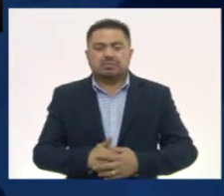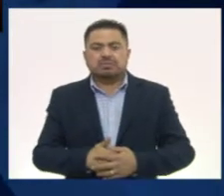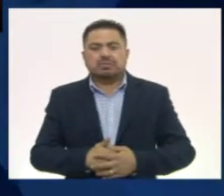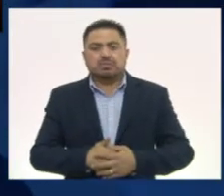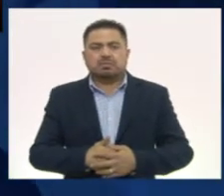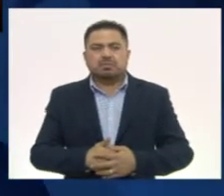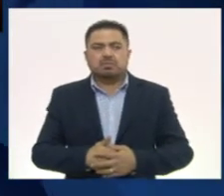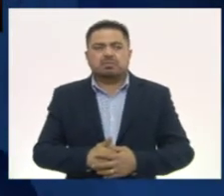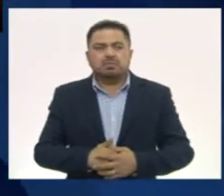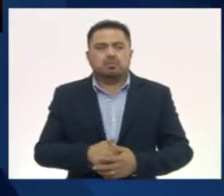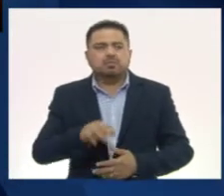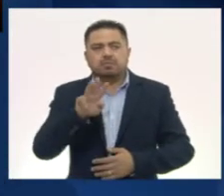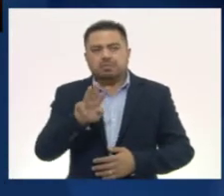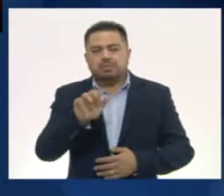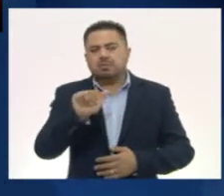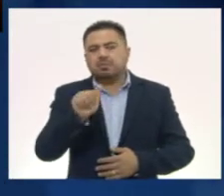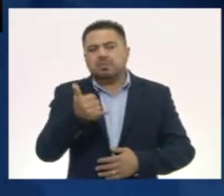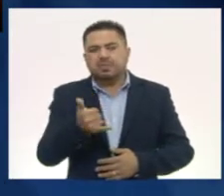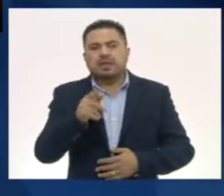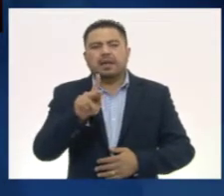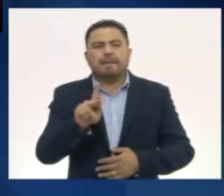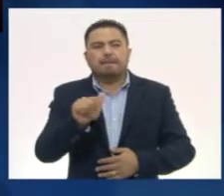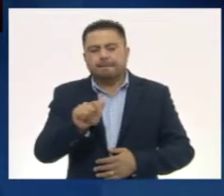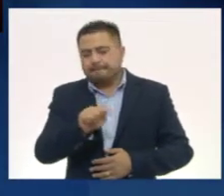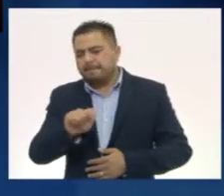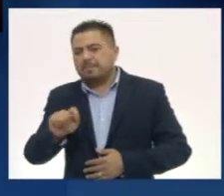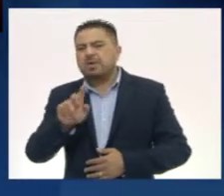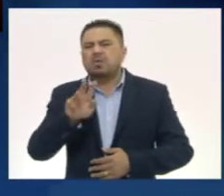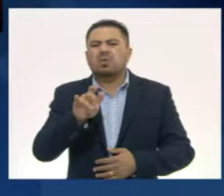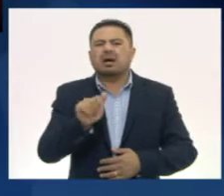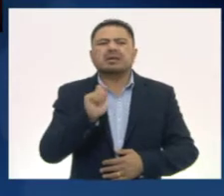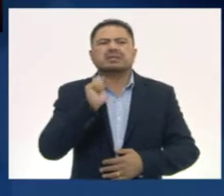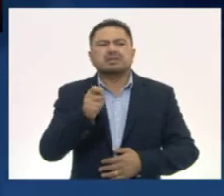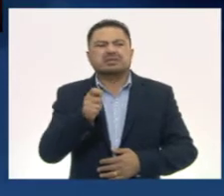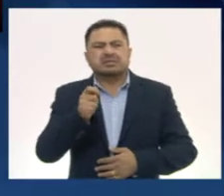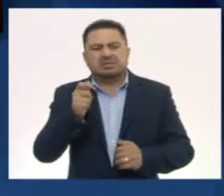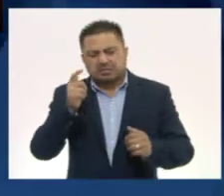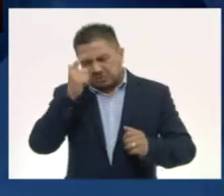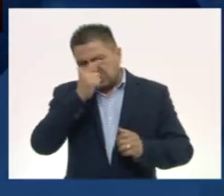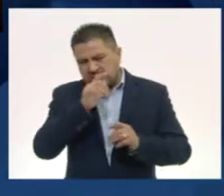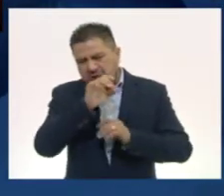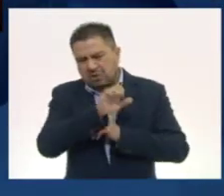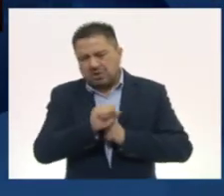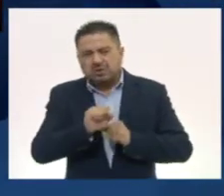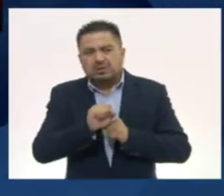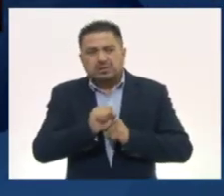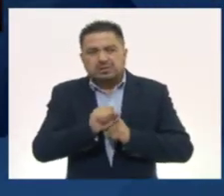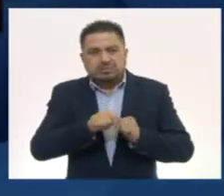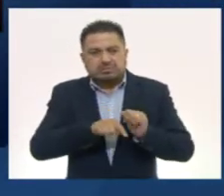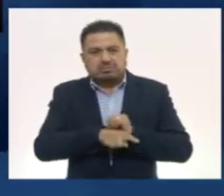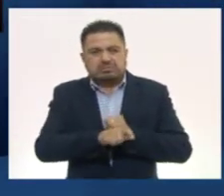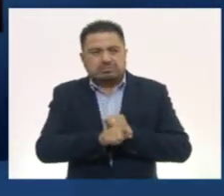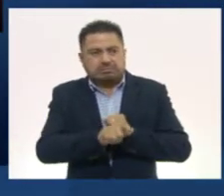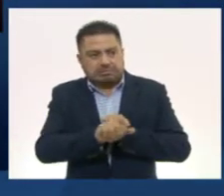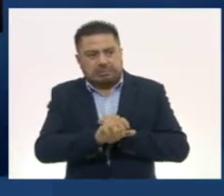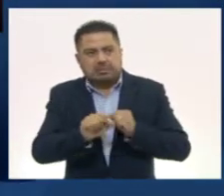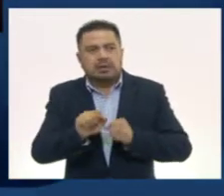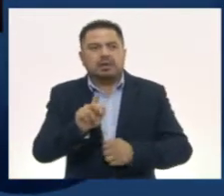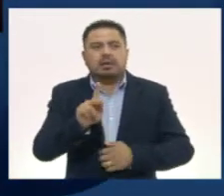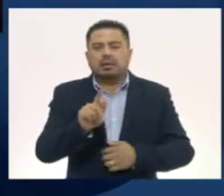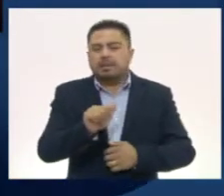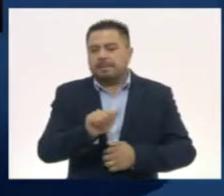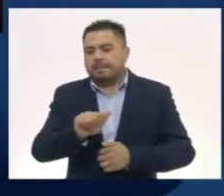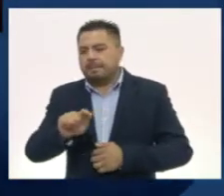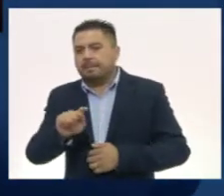Guay, pat, ajín. Guay es un hoyo profundo, el abismo. Pat